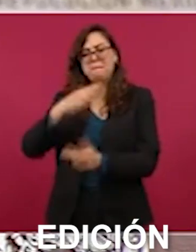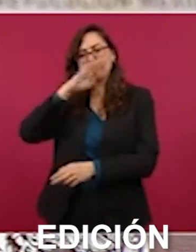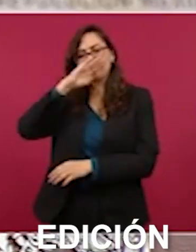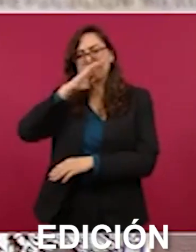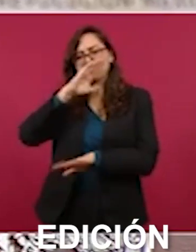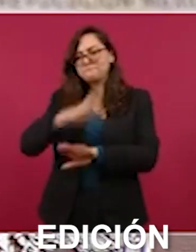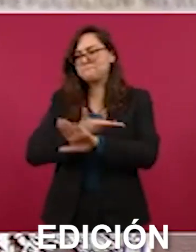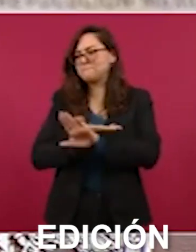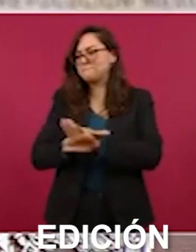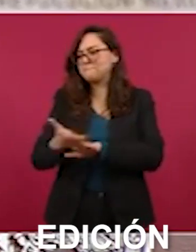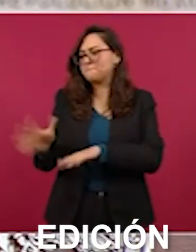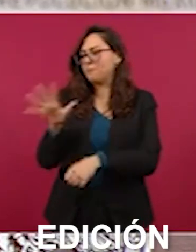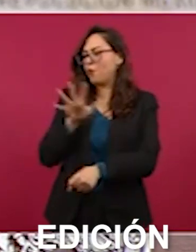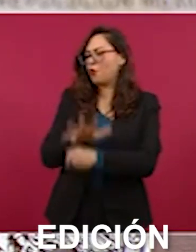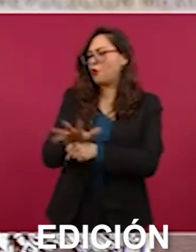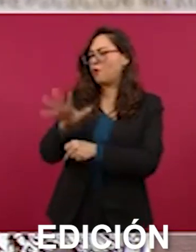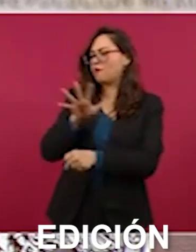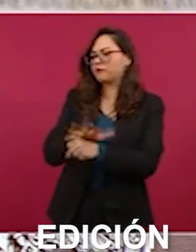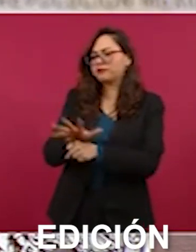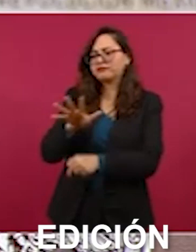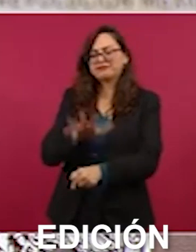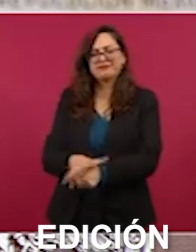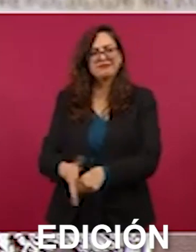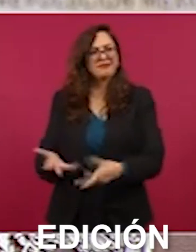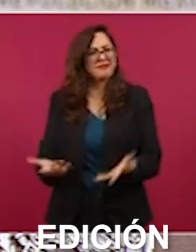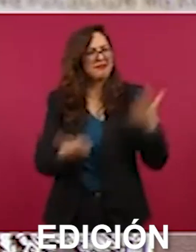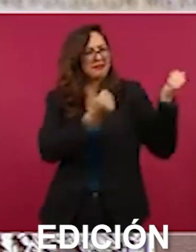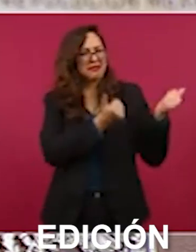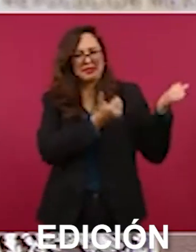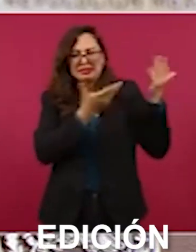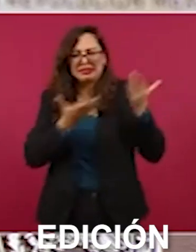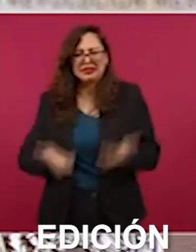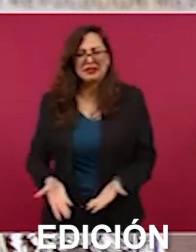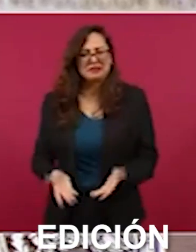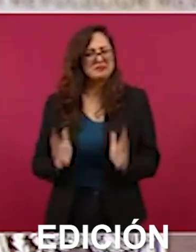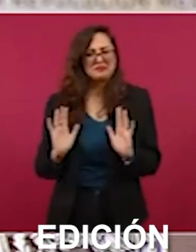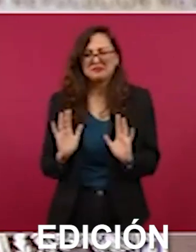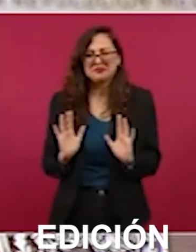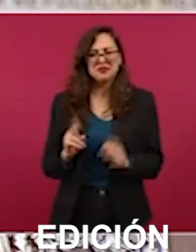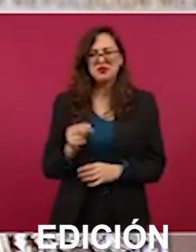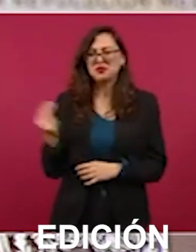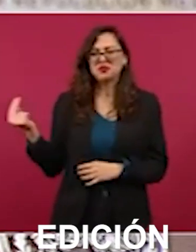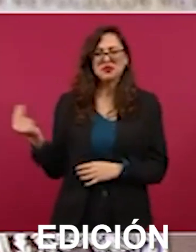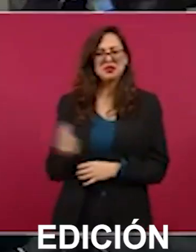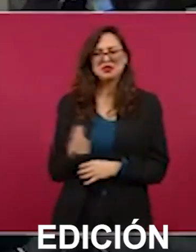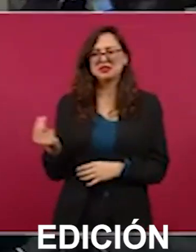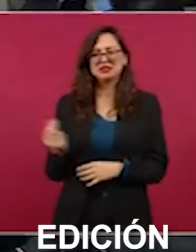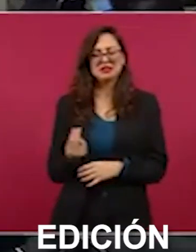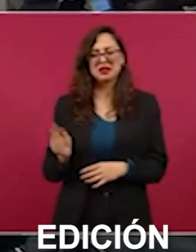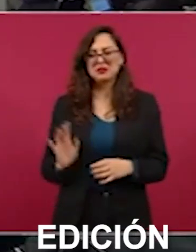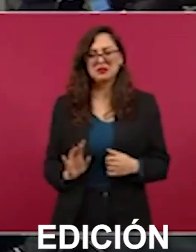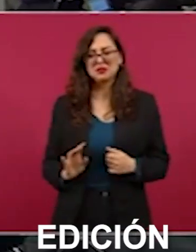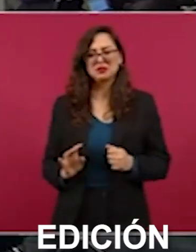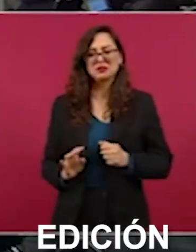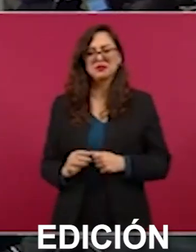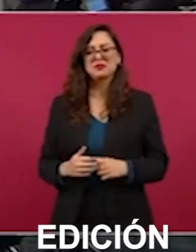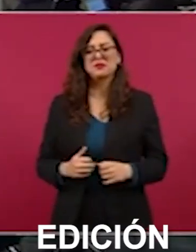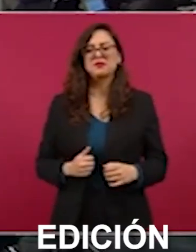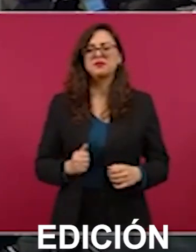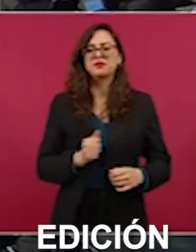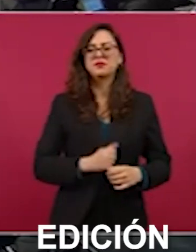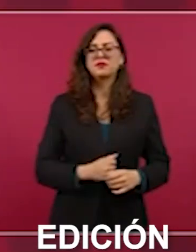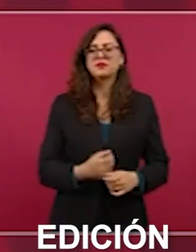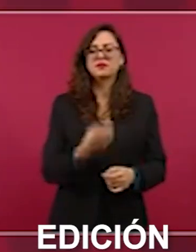vamos a permitir la importación de maíz